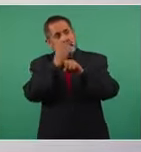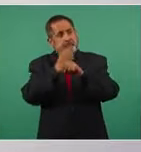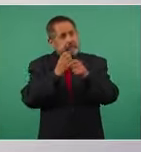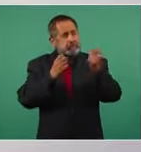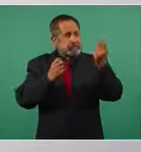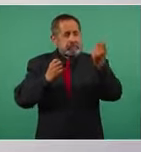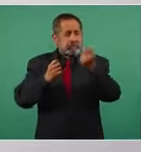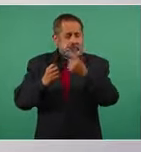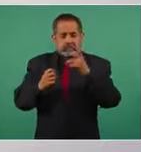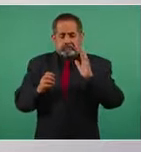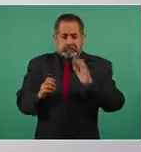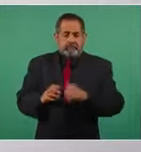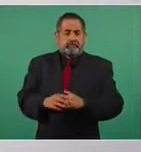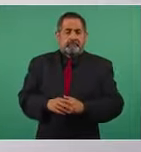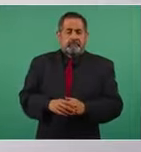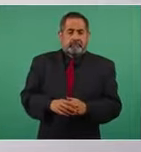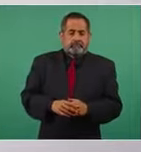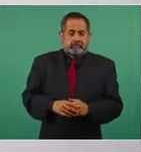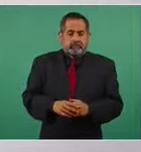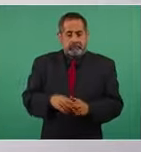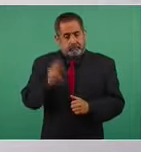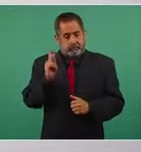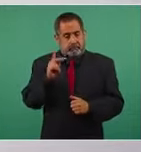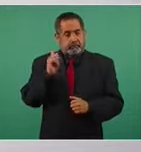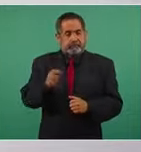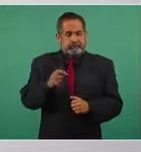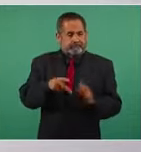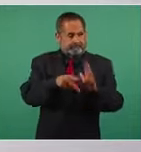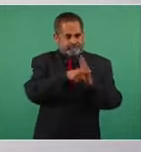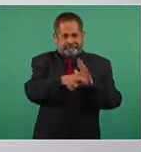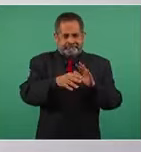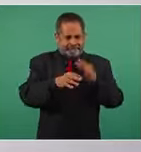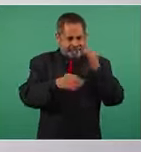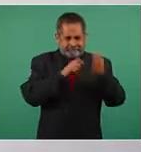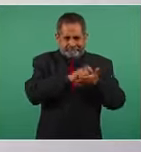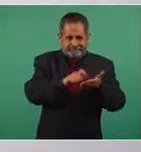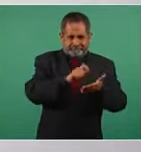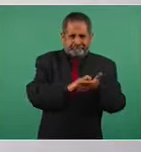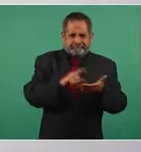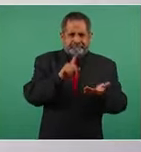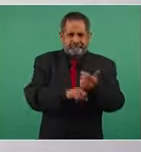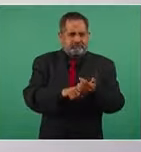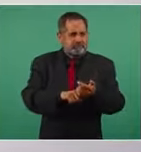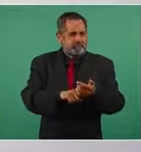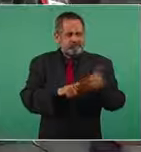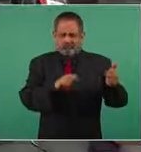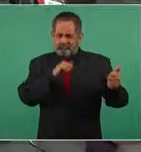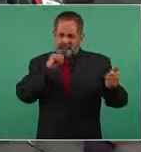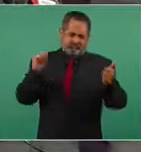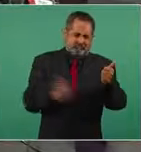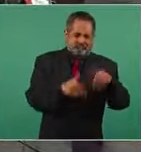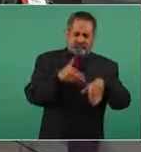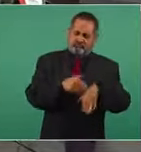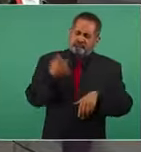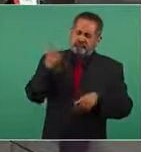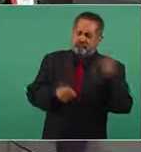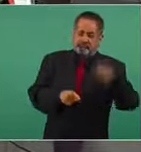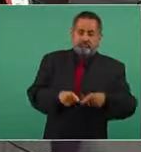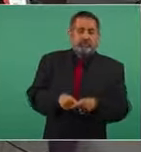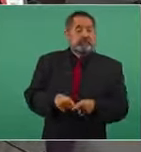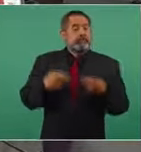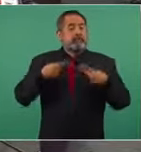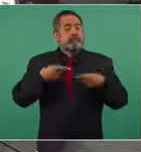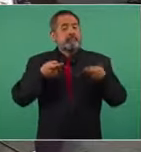pero era un periodismo totalmente sometido subordinado los intelectuales